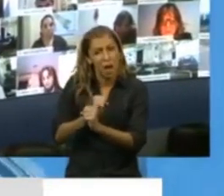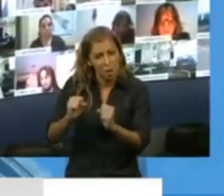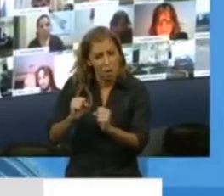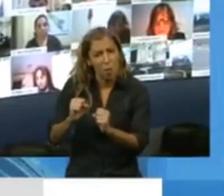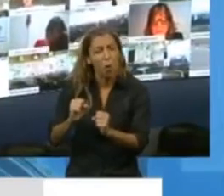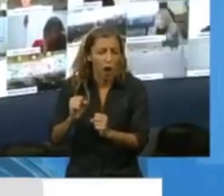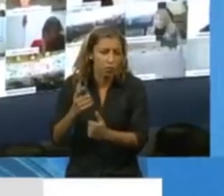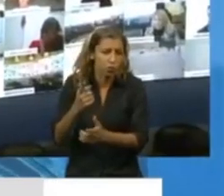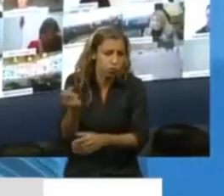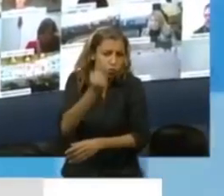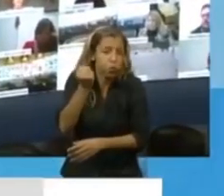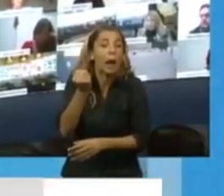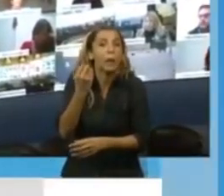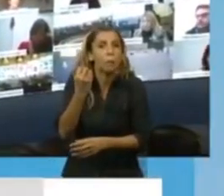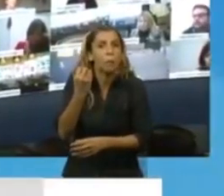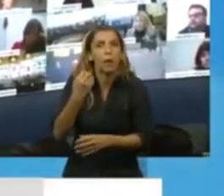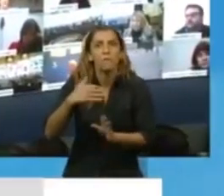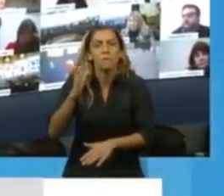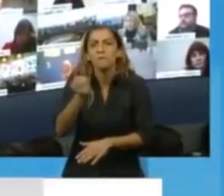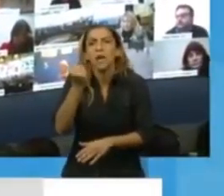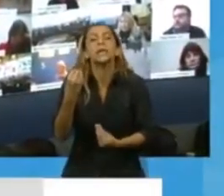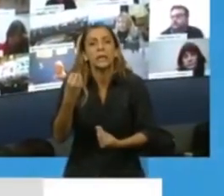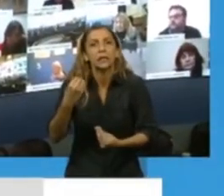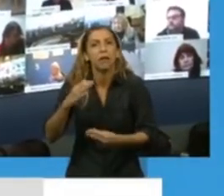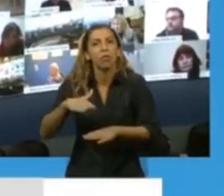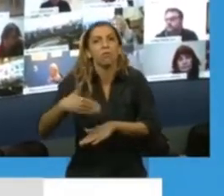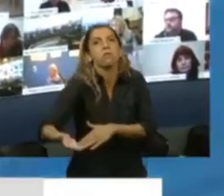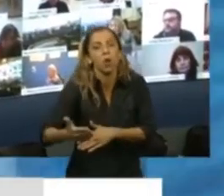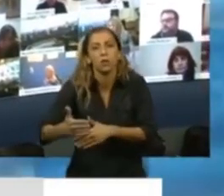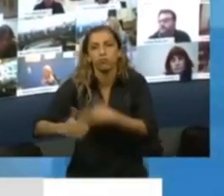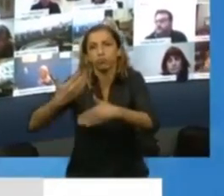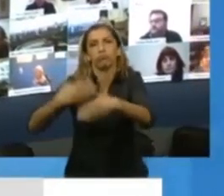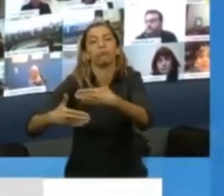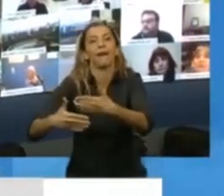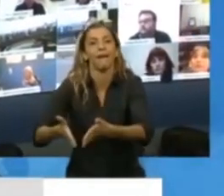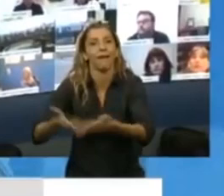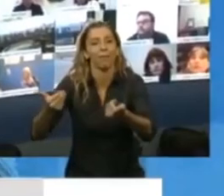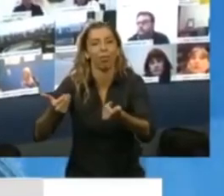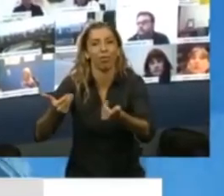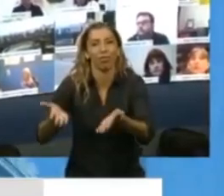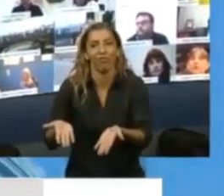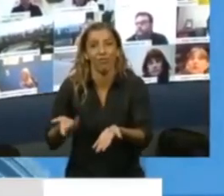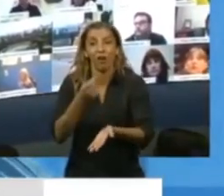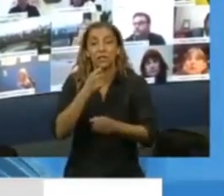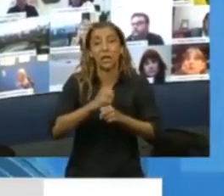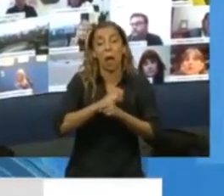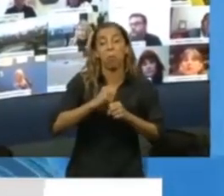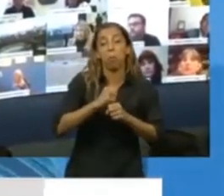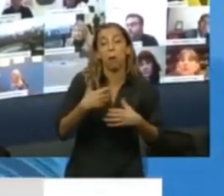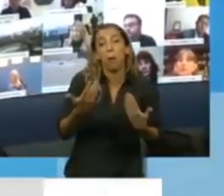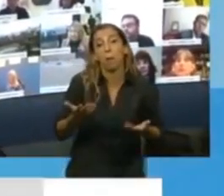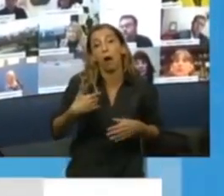Esta política es importante si se implementa rápido, urgente,